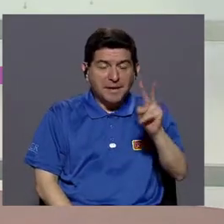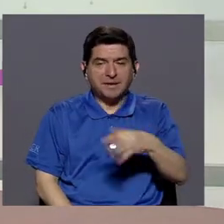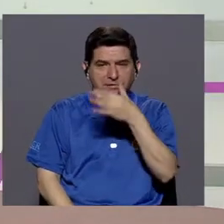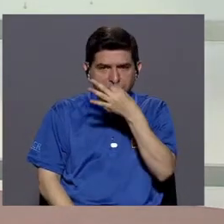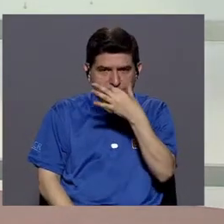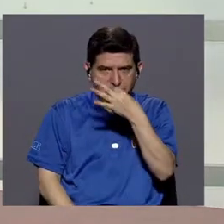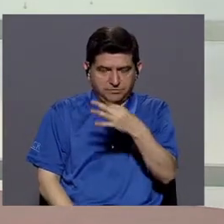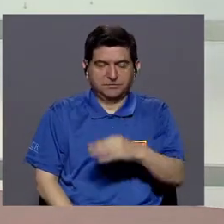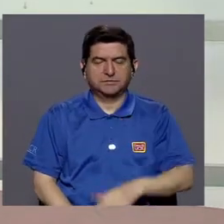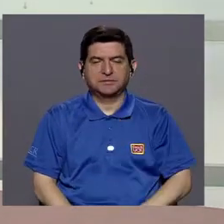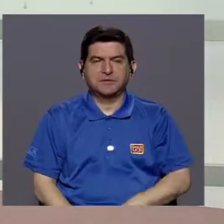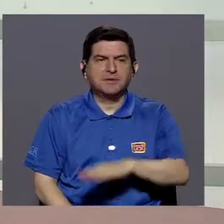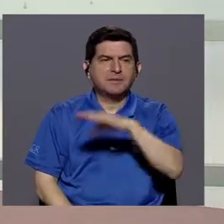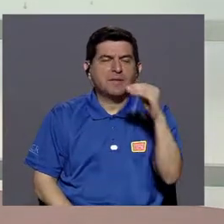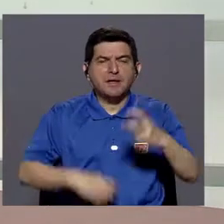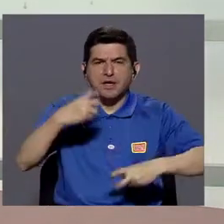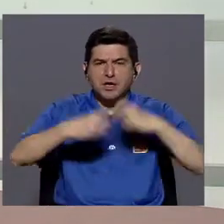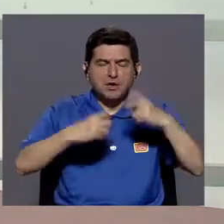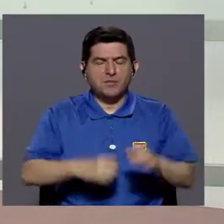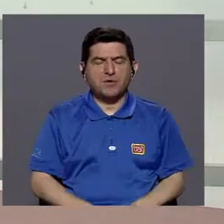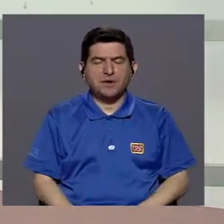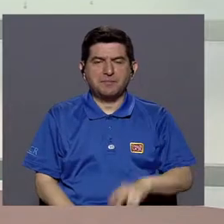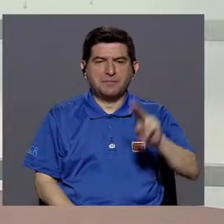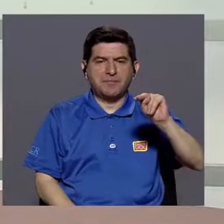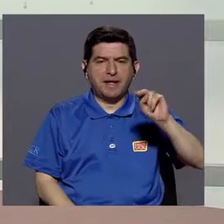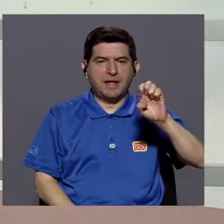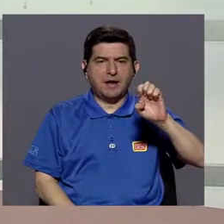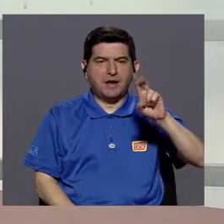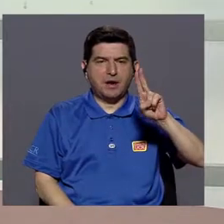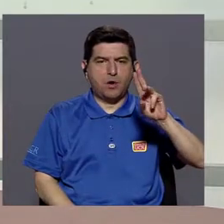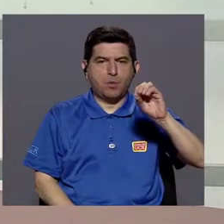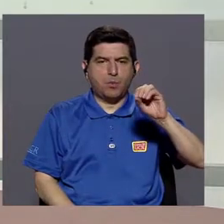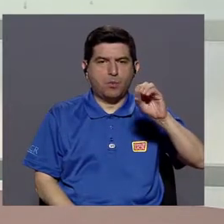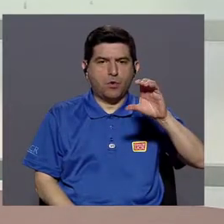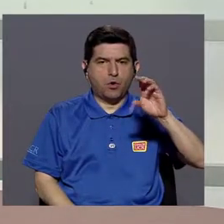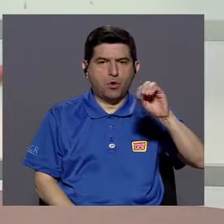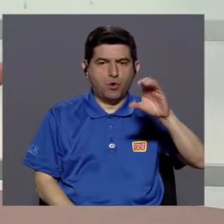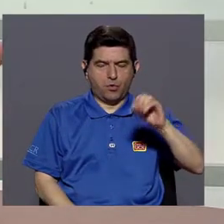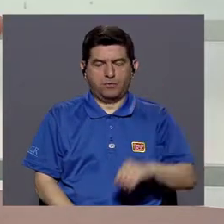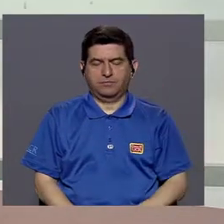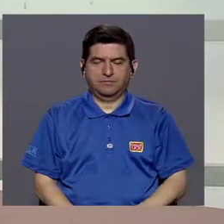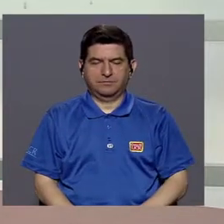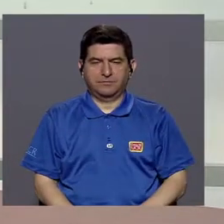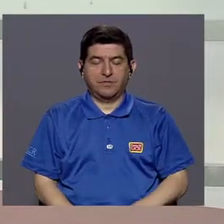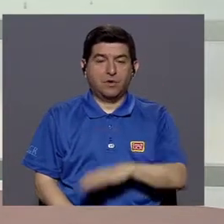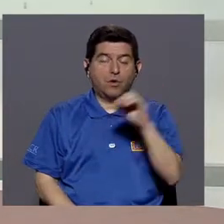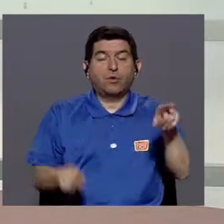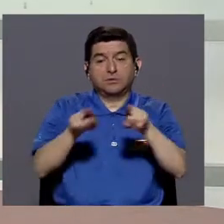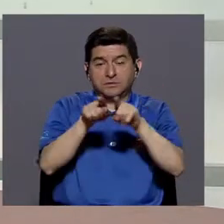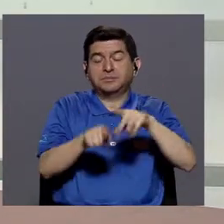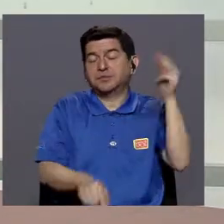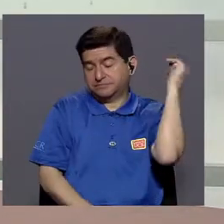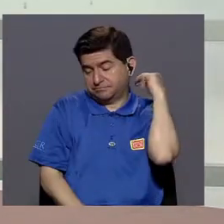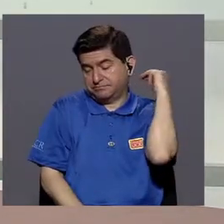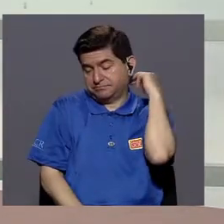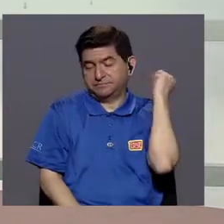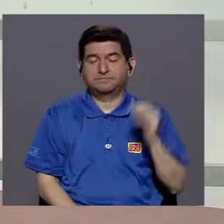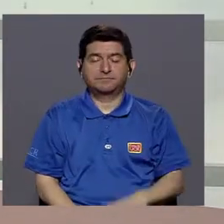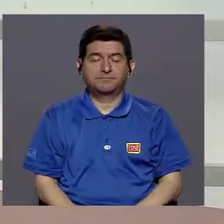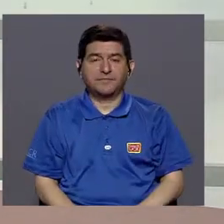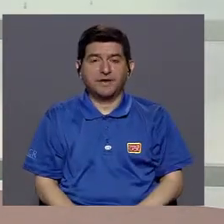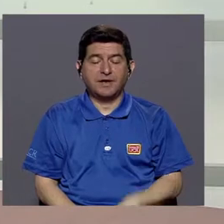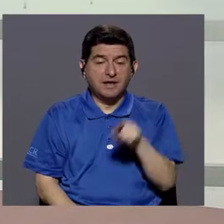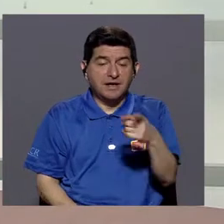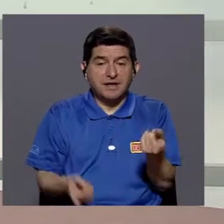virales por gripe, influenza, y por los problemas neumocóxicos, la famosa neumonía